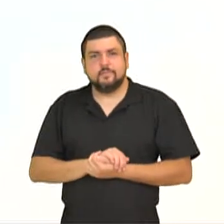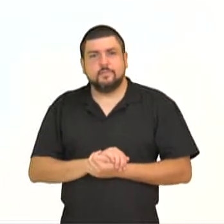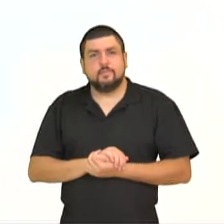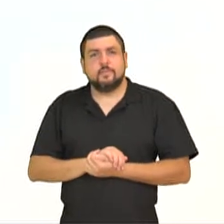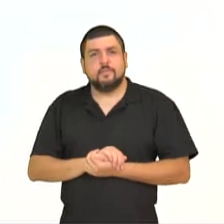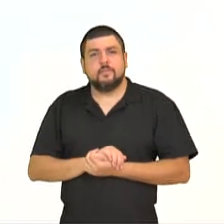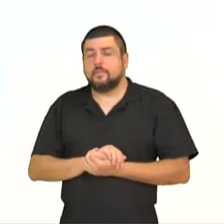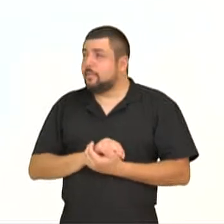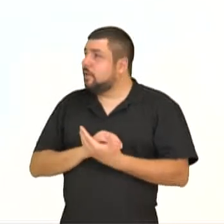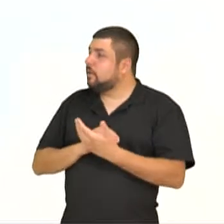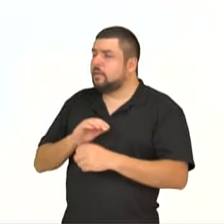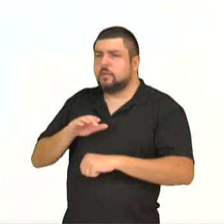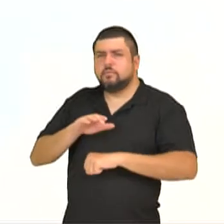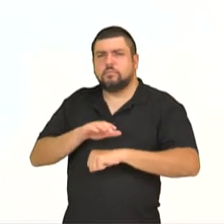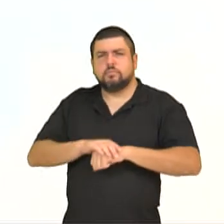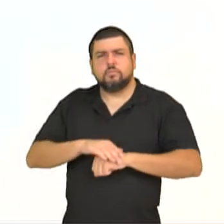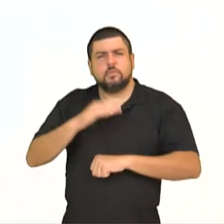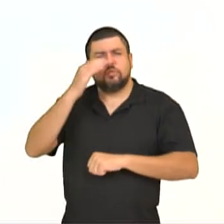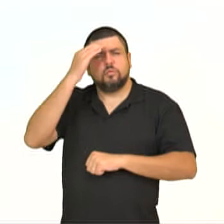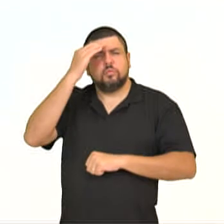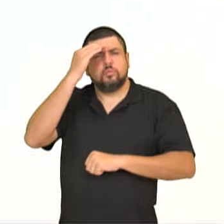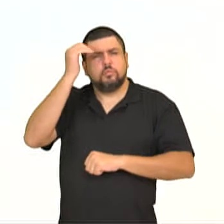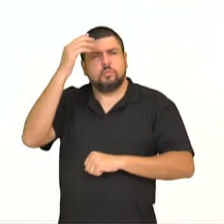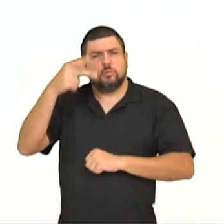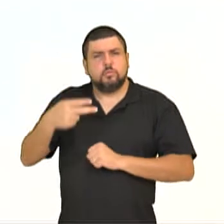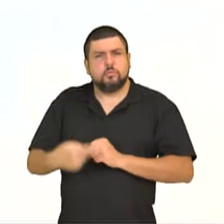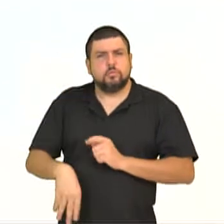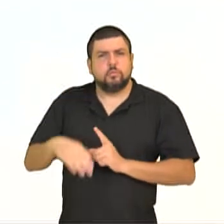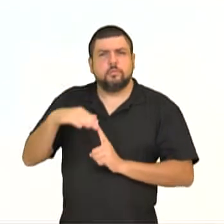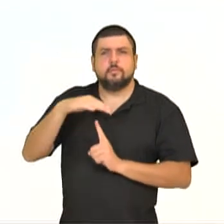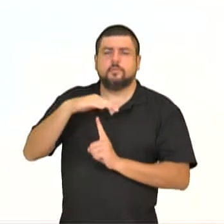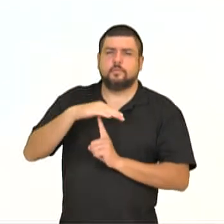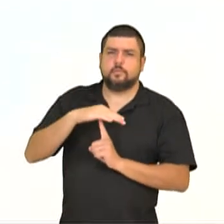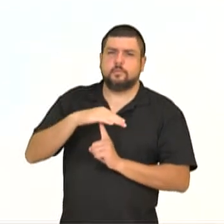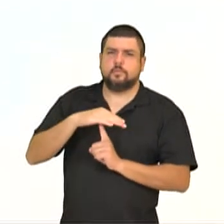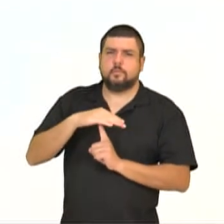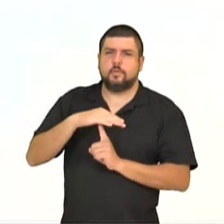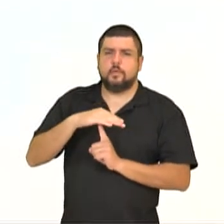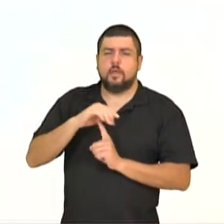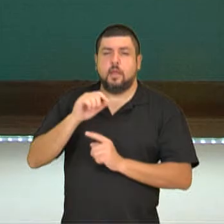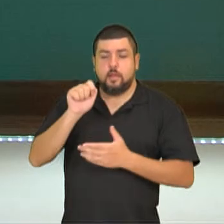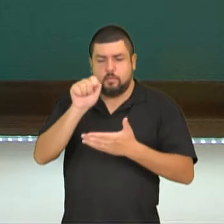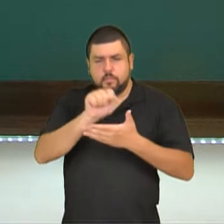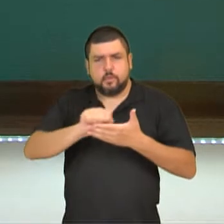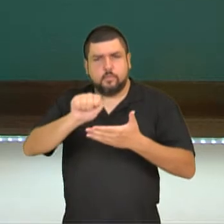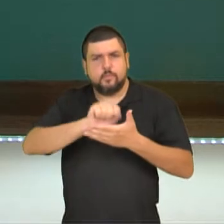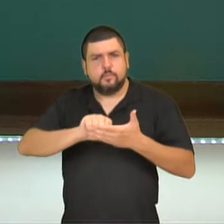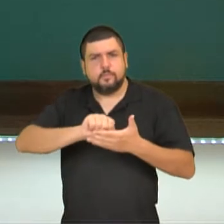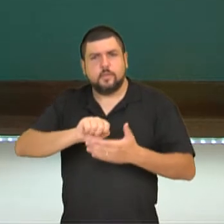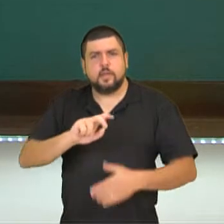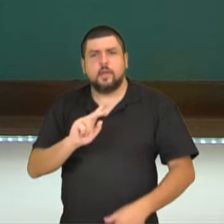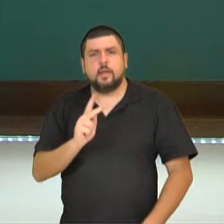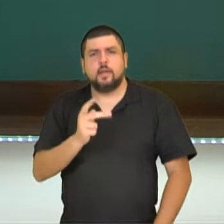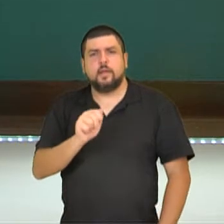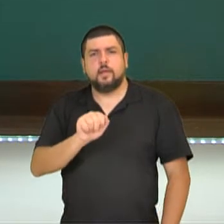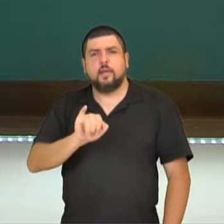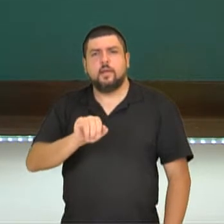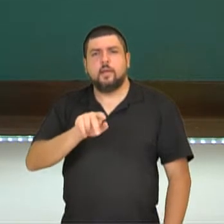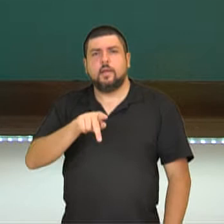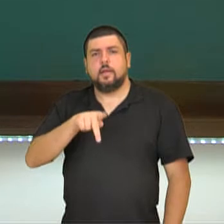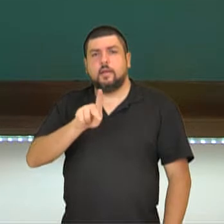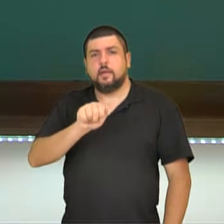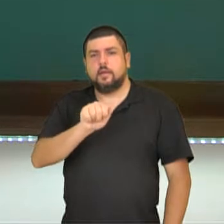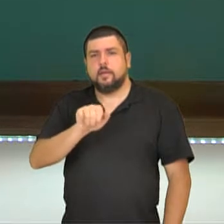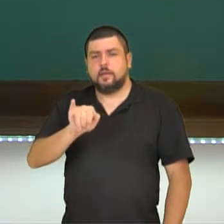importantes de Paraná y practicó principalmente el Haikai. Sí, inclusive, ella fue